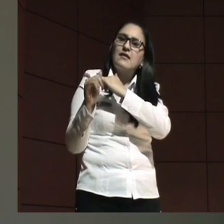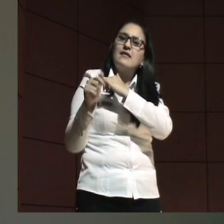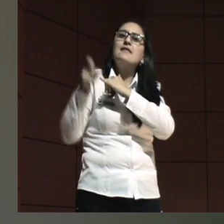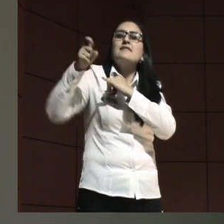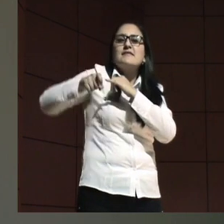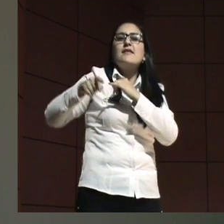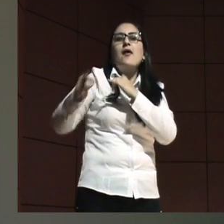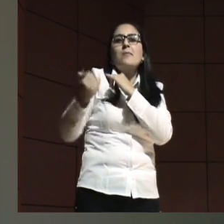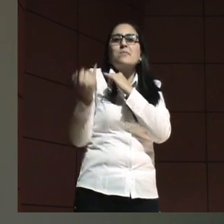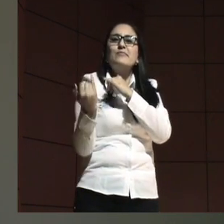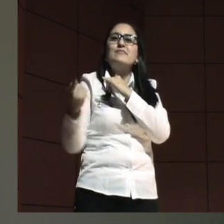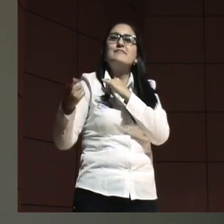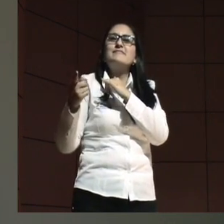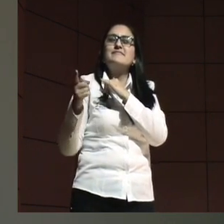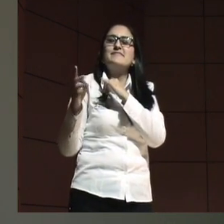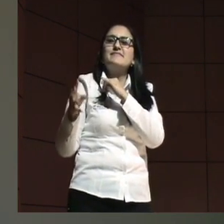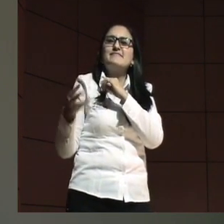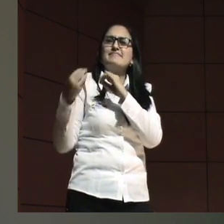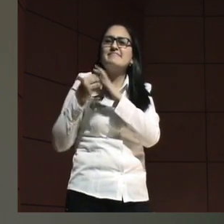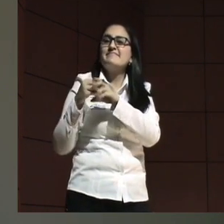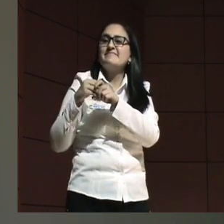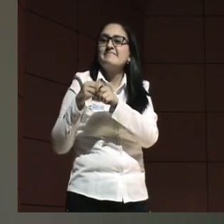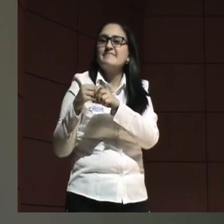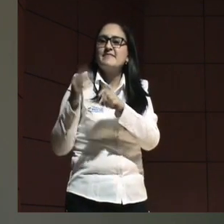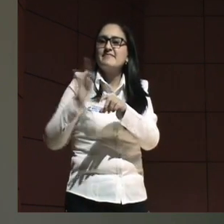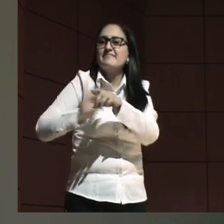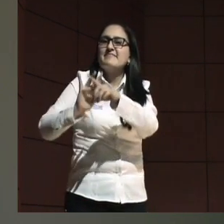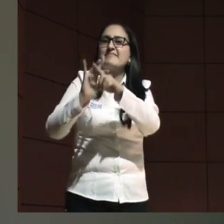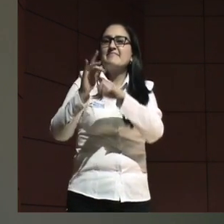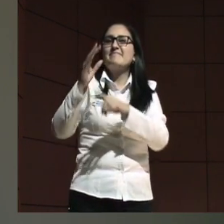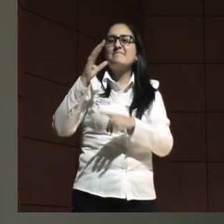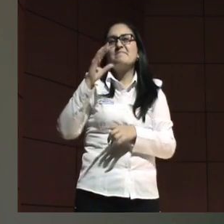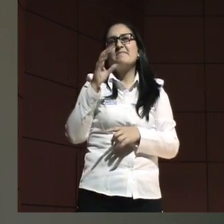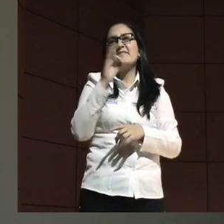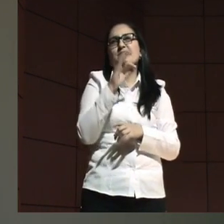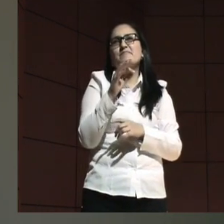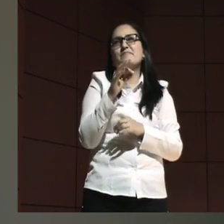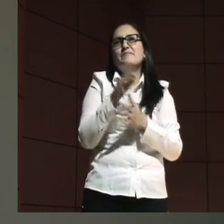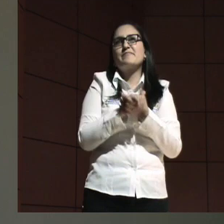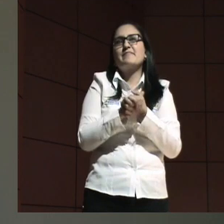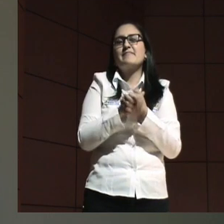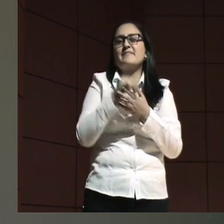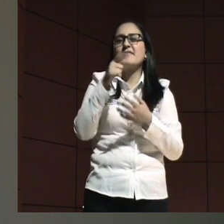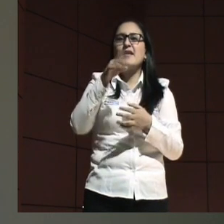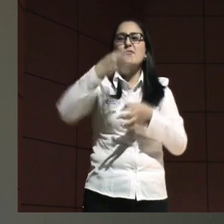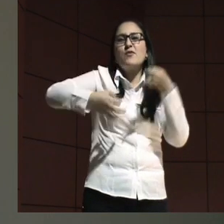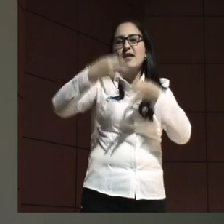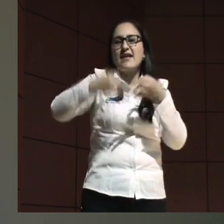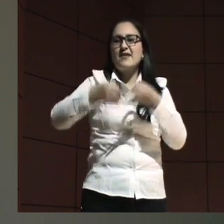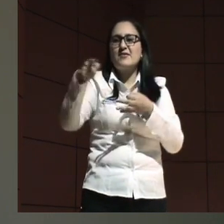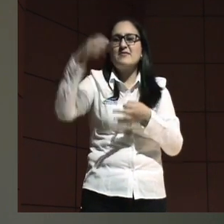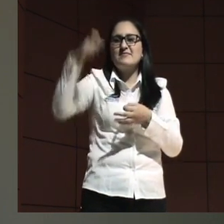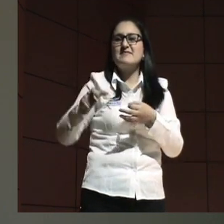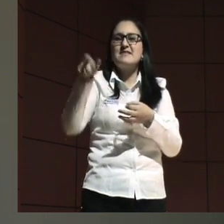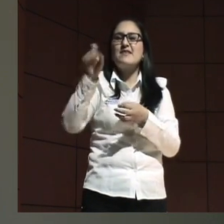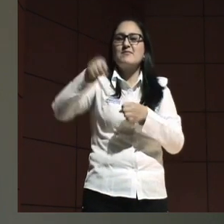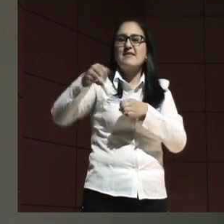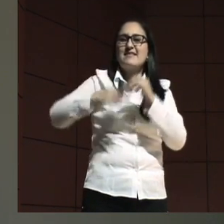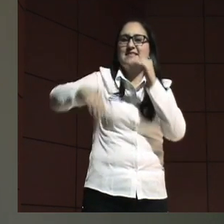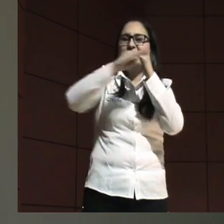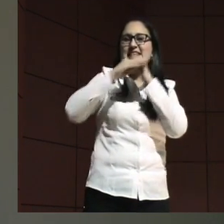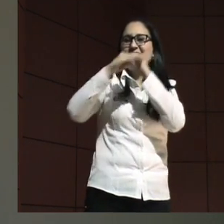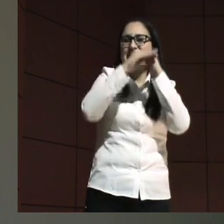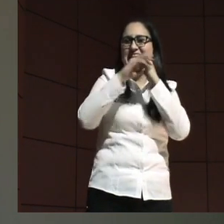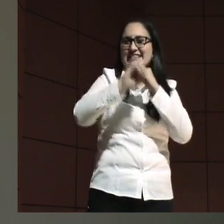necesariamente hay un telos empírico o un telos, por lo menos jurídico, del que habla la igualdad o la